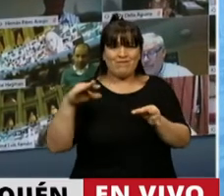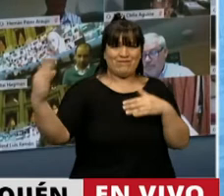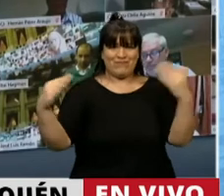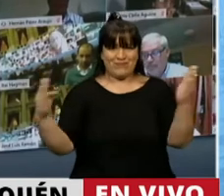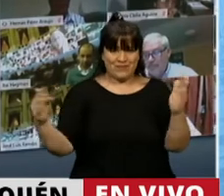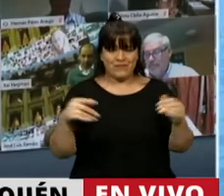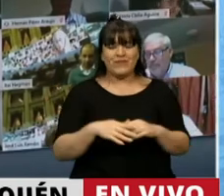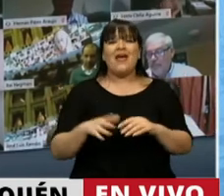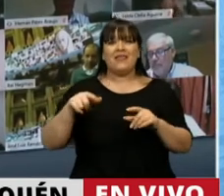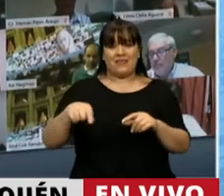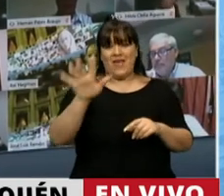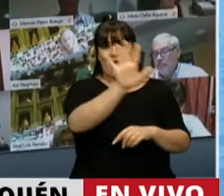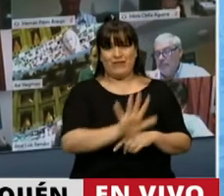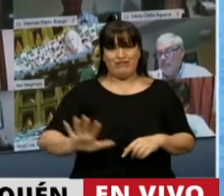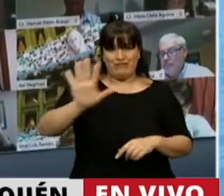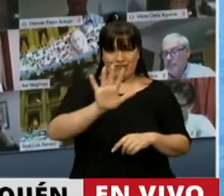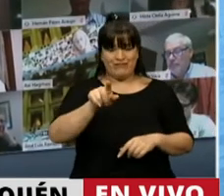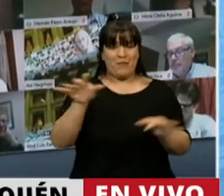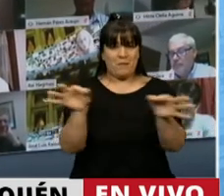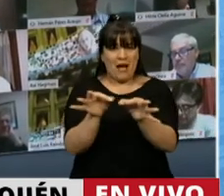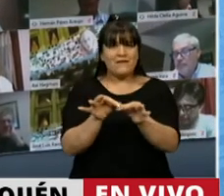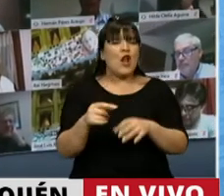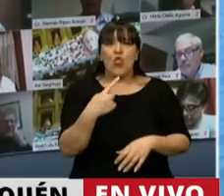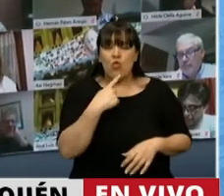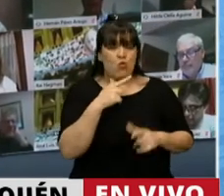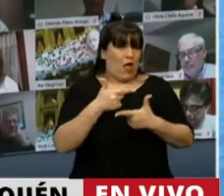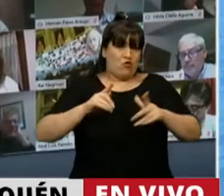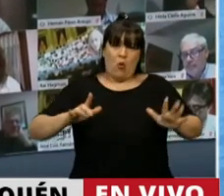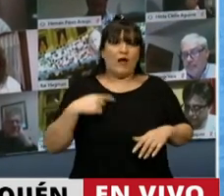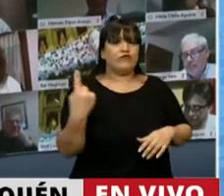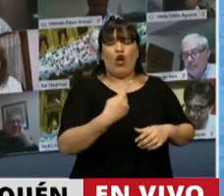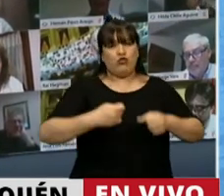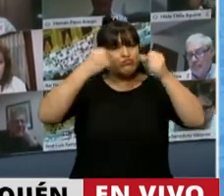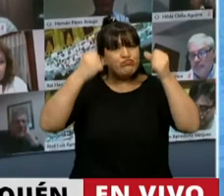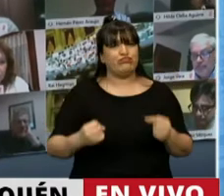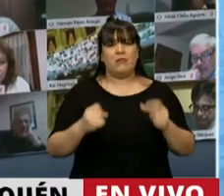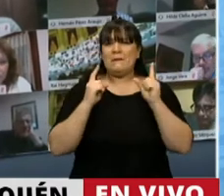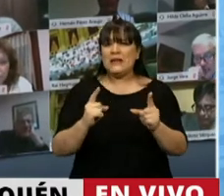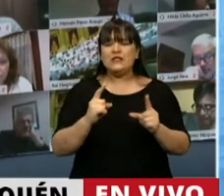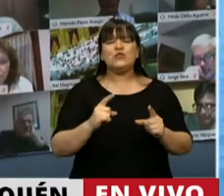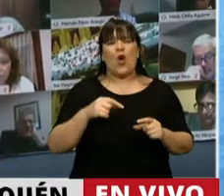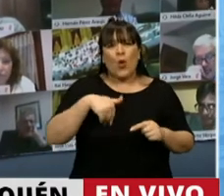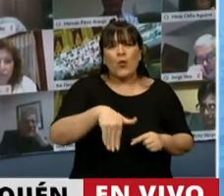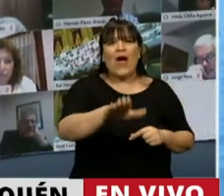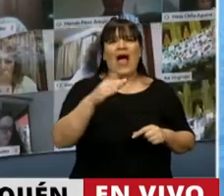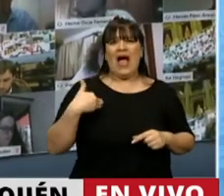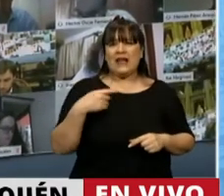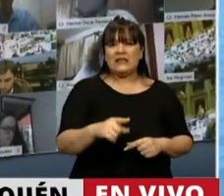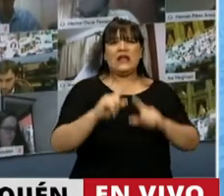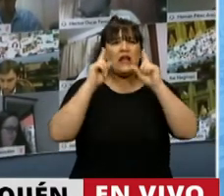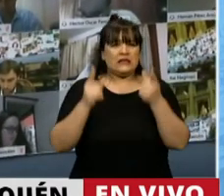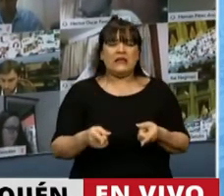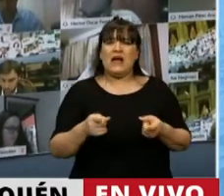plataforma continental, no me cabe duda de que estamos consolidando el horizonte de Argentina y de sus